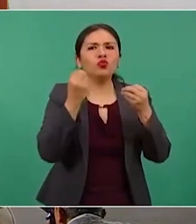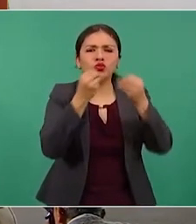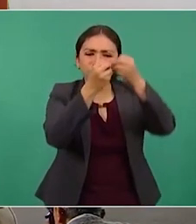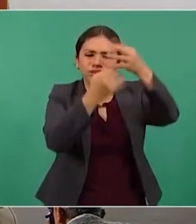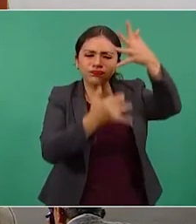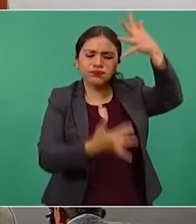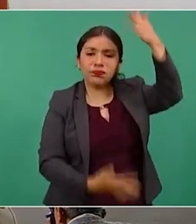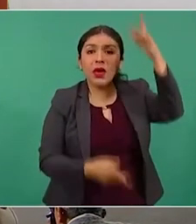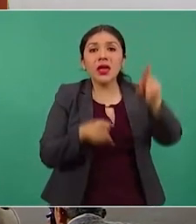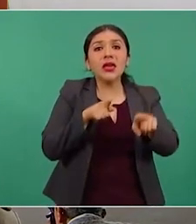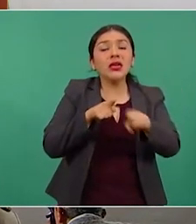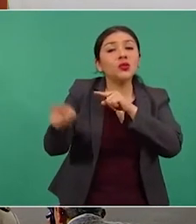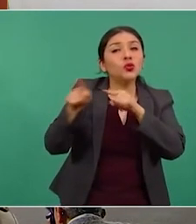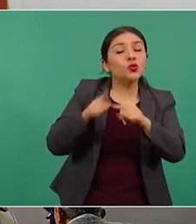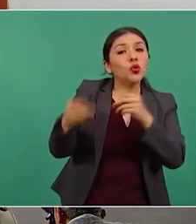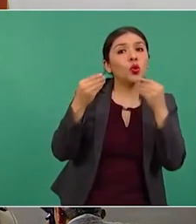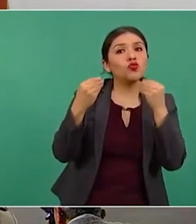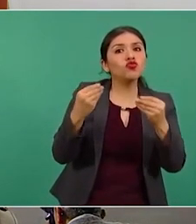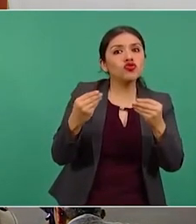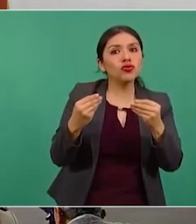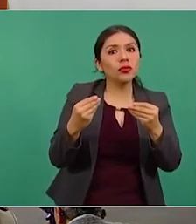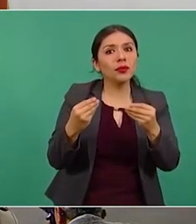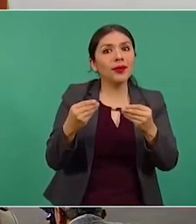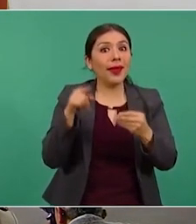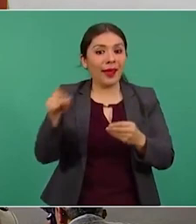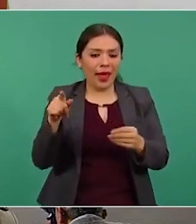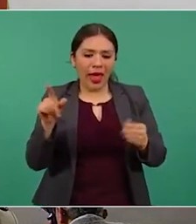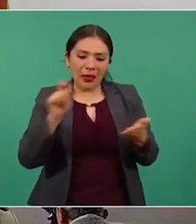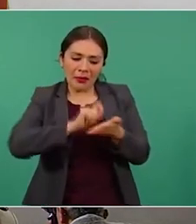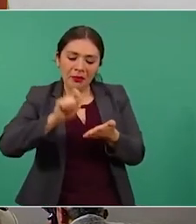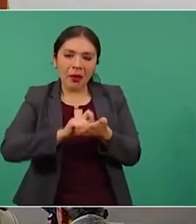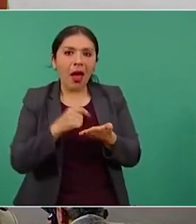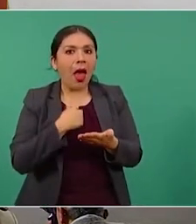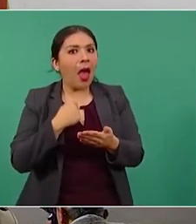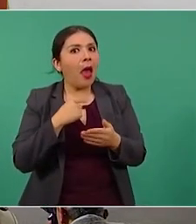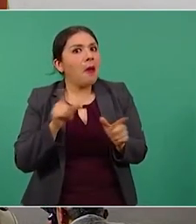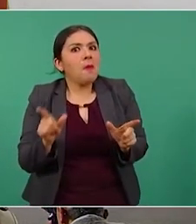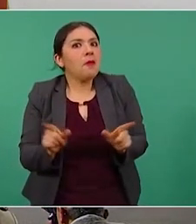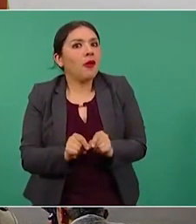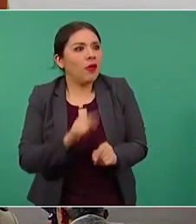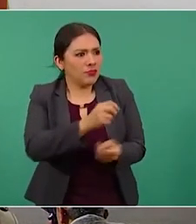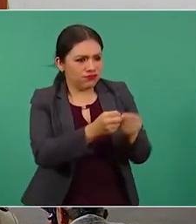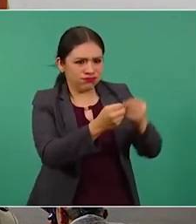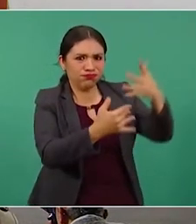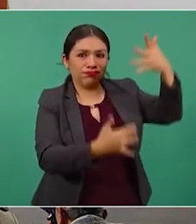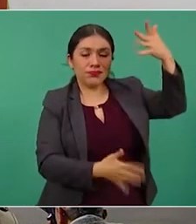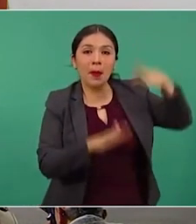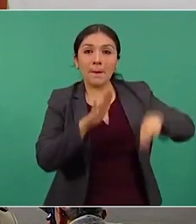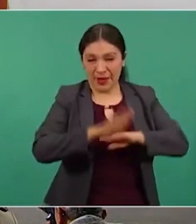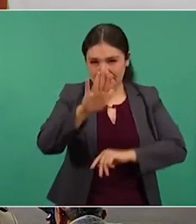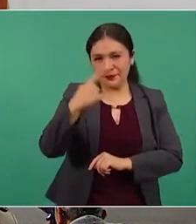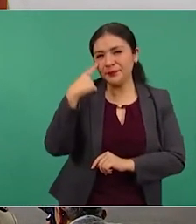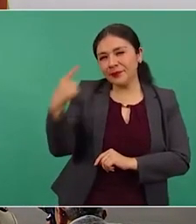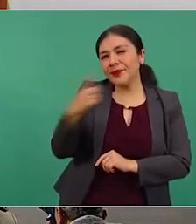o que se quedó corto. Pero miren cómo le decía,